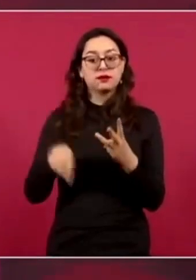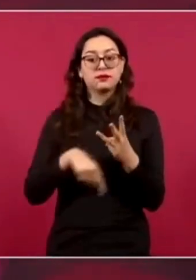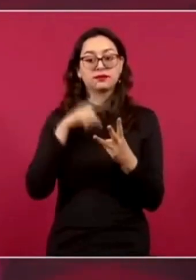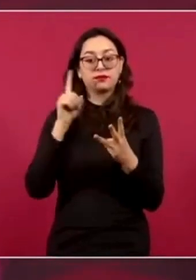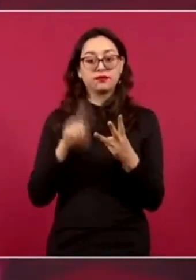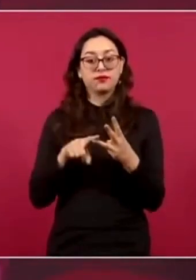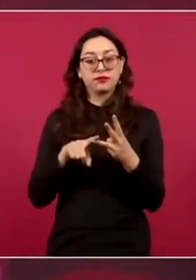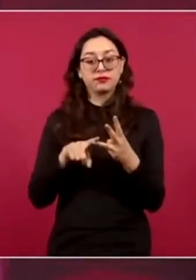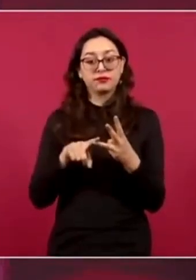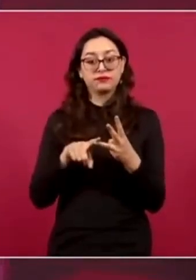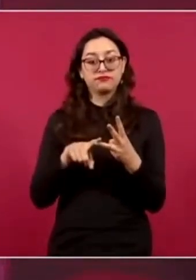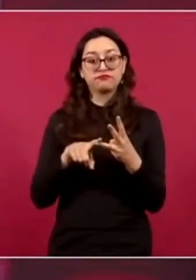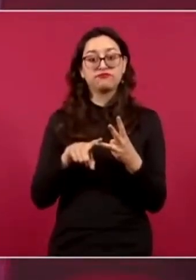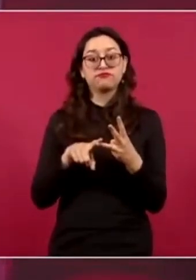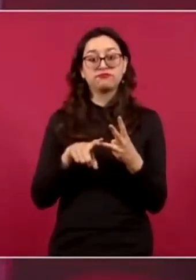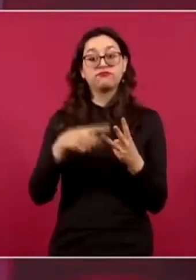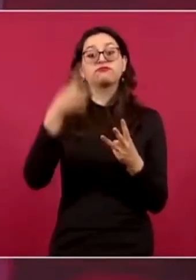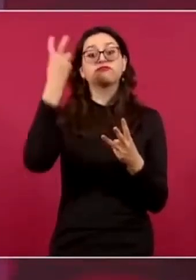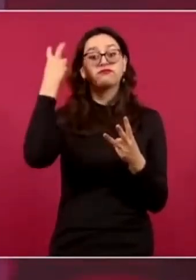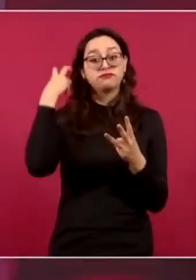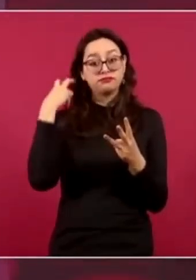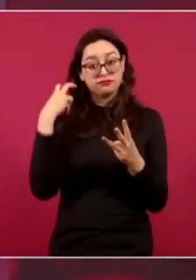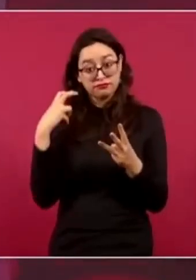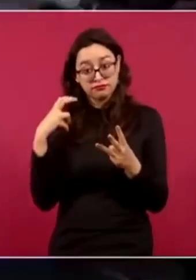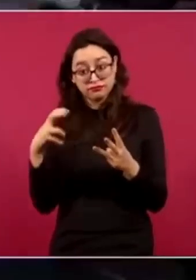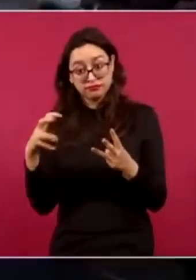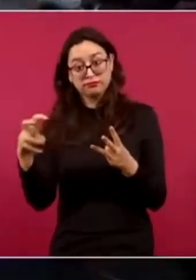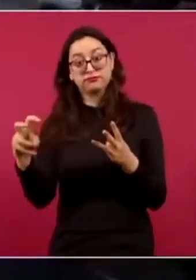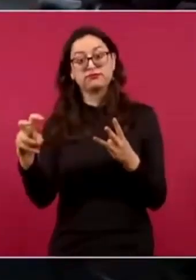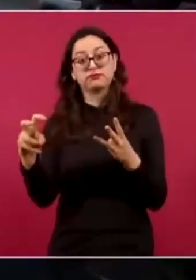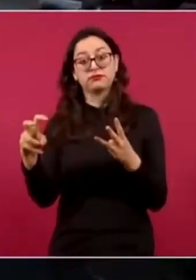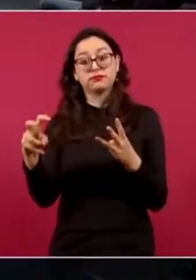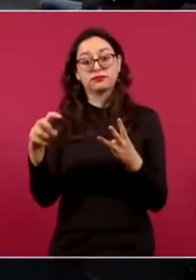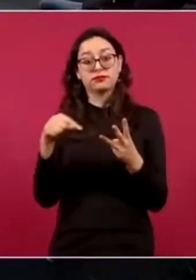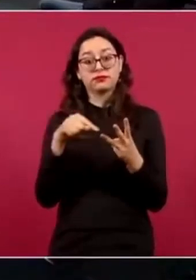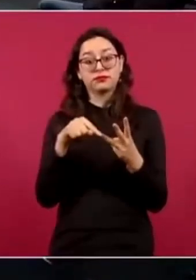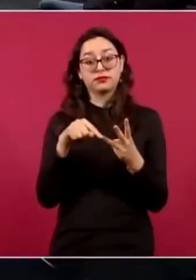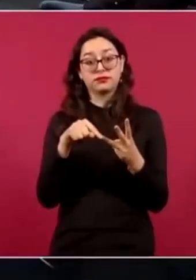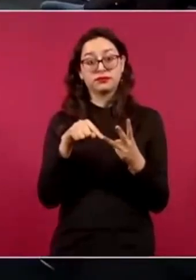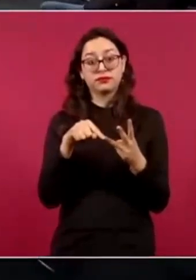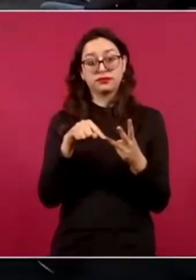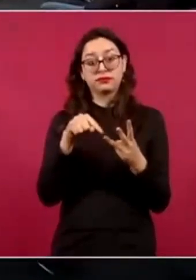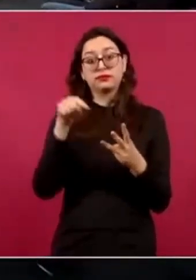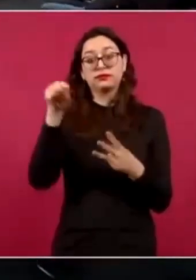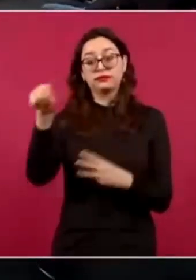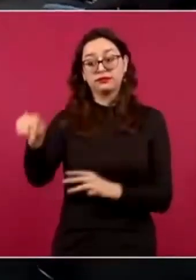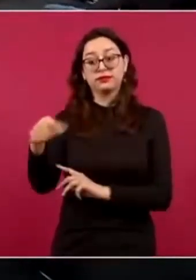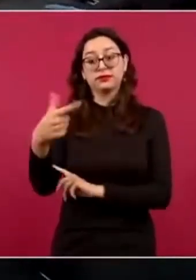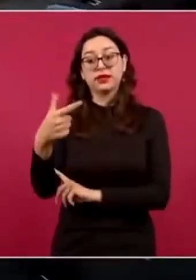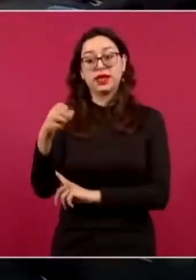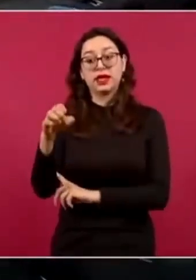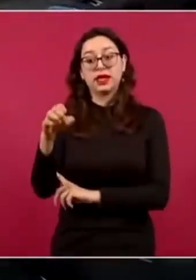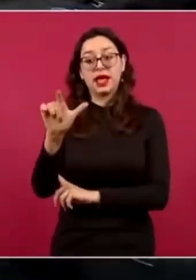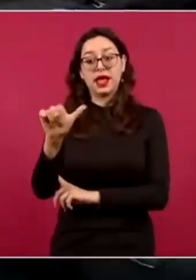y nos vamos y nos vamos a Guelatao